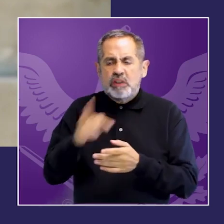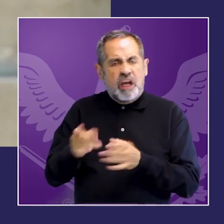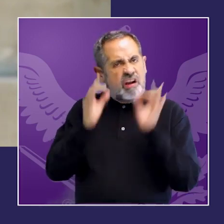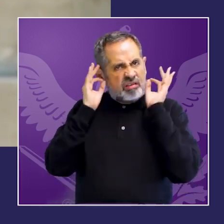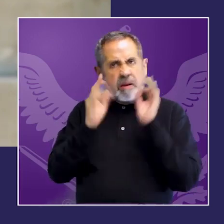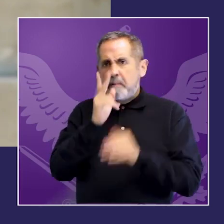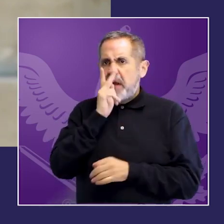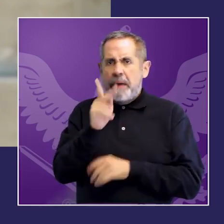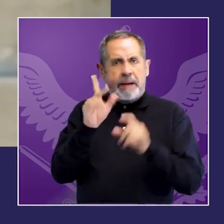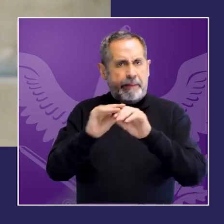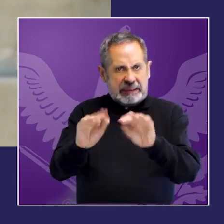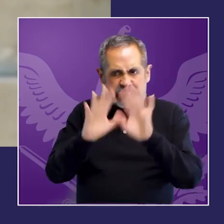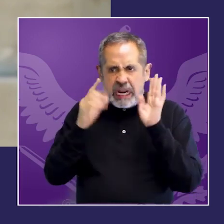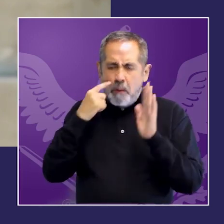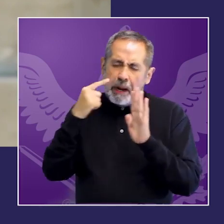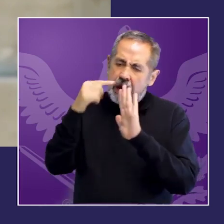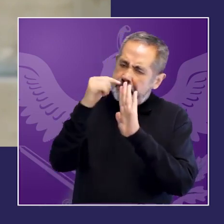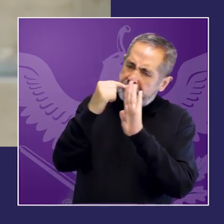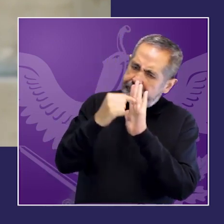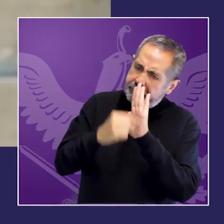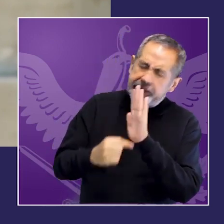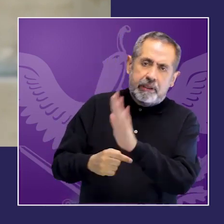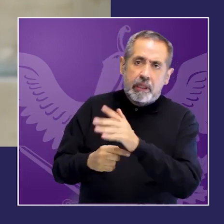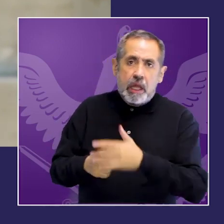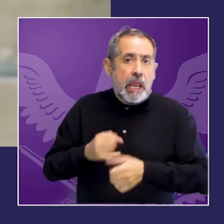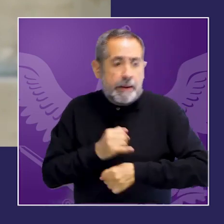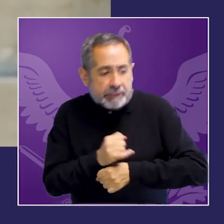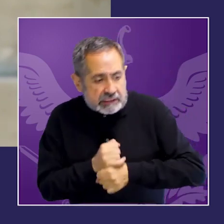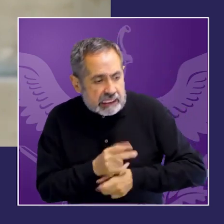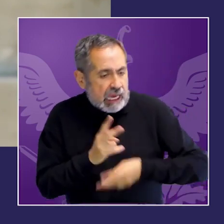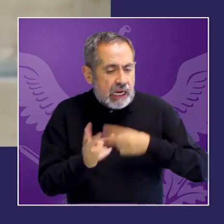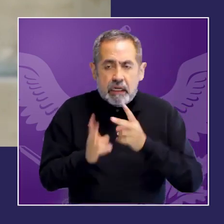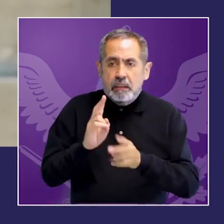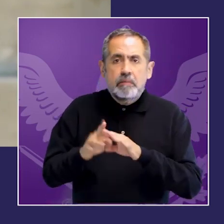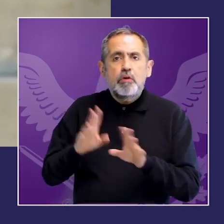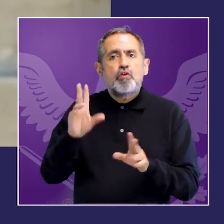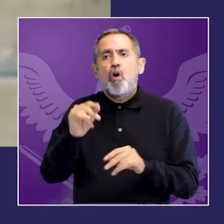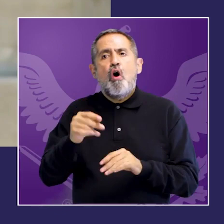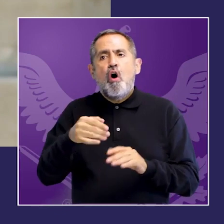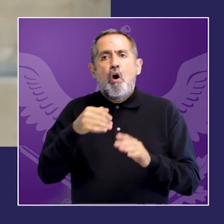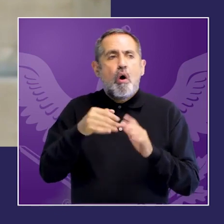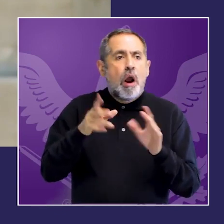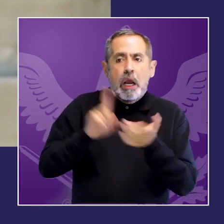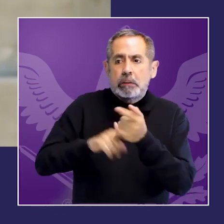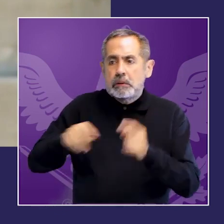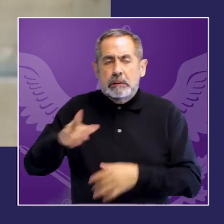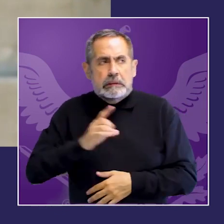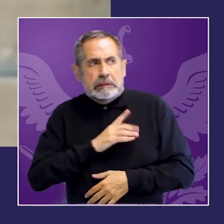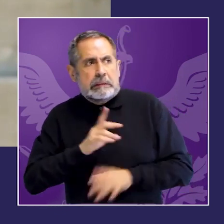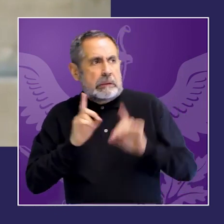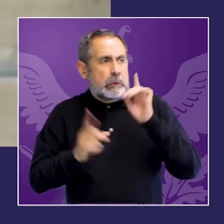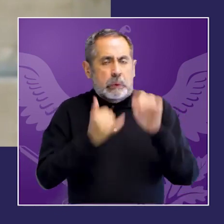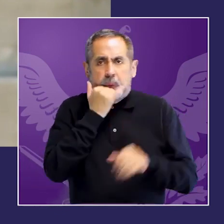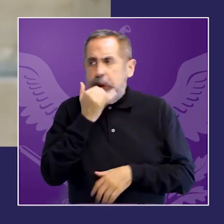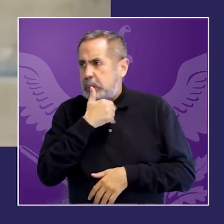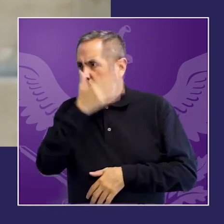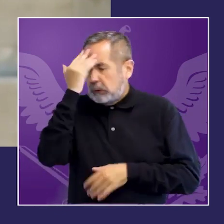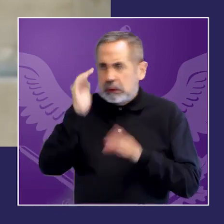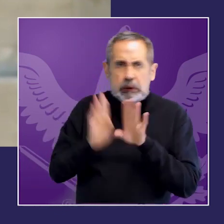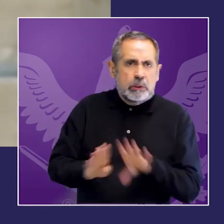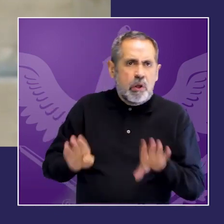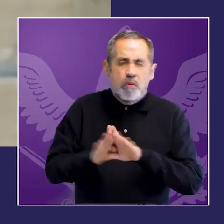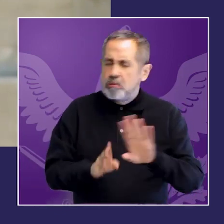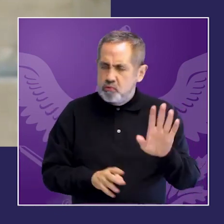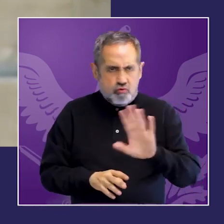el miedo y la desconfianza que muchas veces las personas tienen sobre la justicia y contribuye a